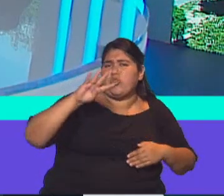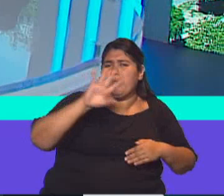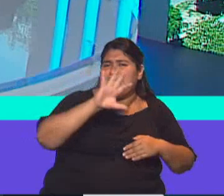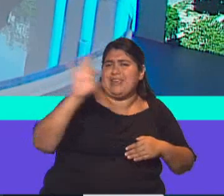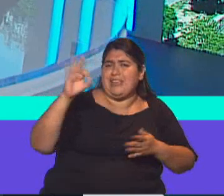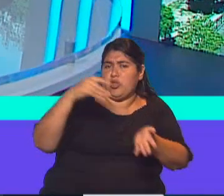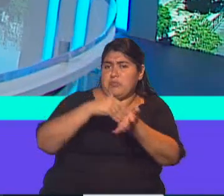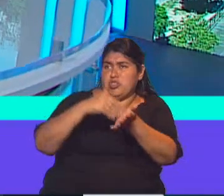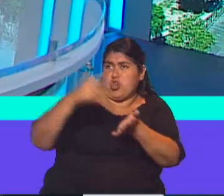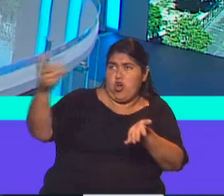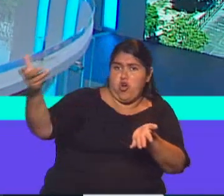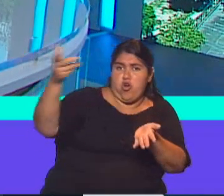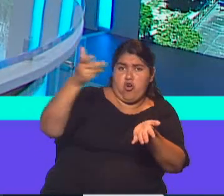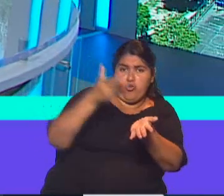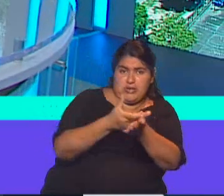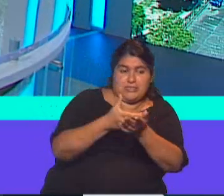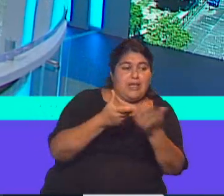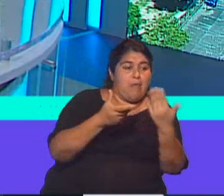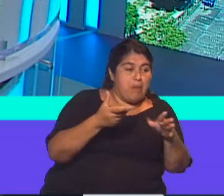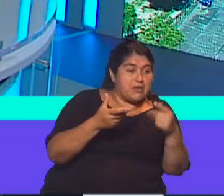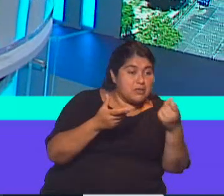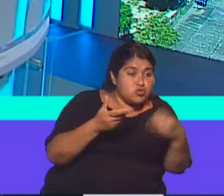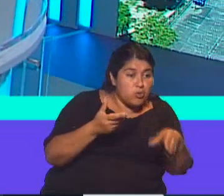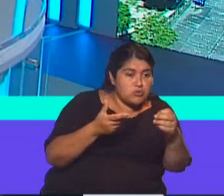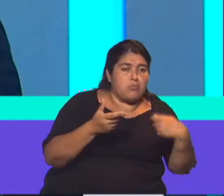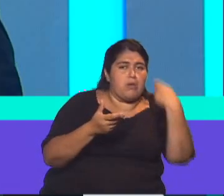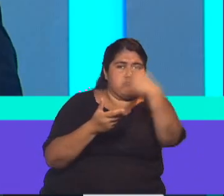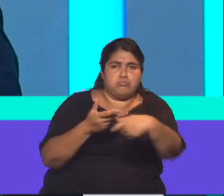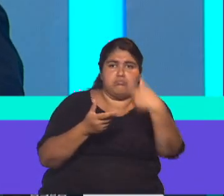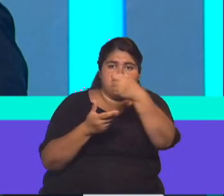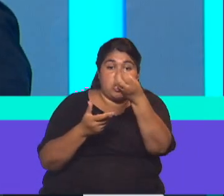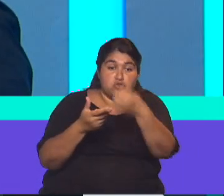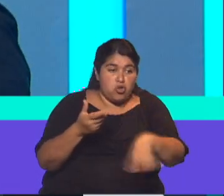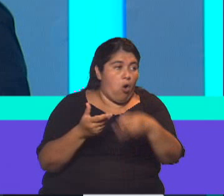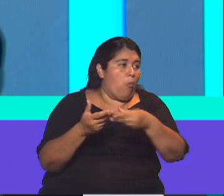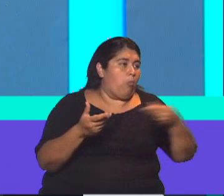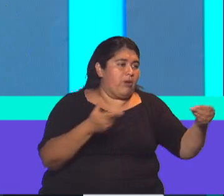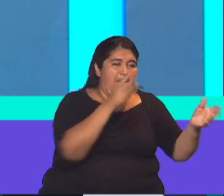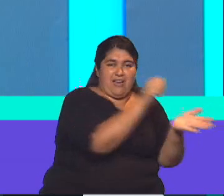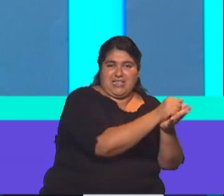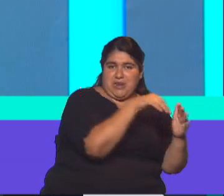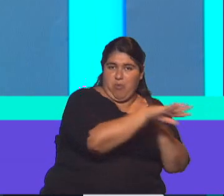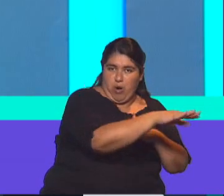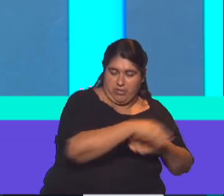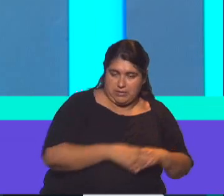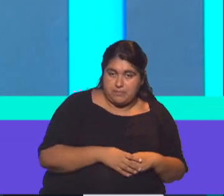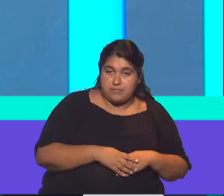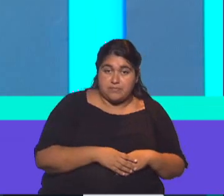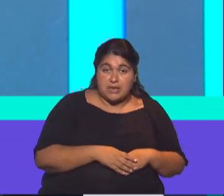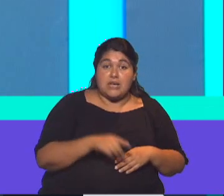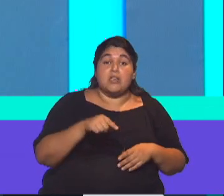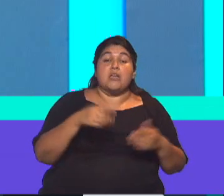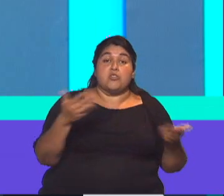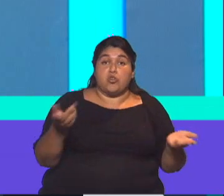millones, además de los pagos que haya que hacer en ese primer trimestre del nuevo periodo. Es decir, con todo esto lo que va a suceder, cuando